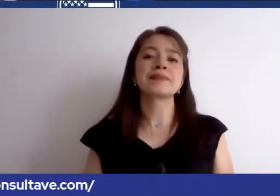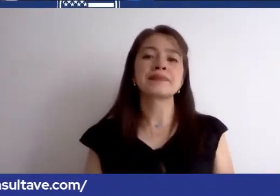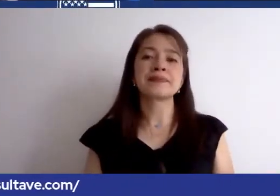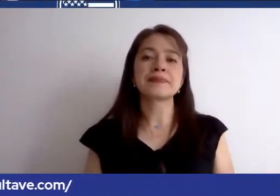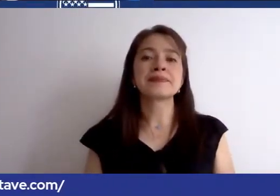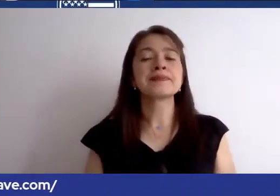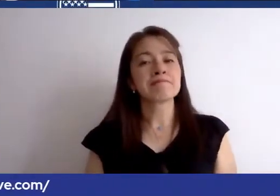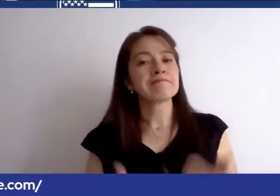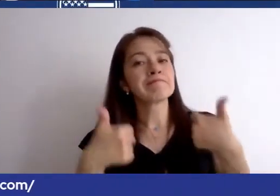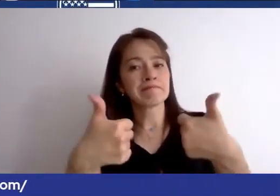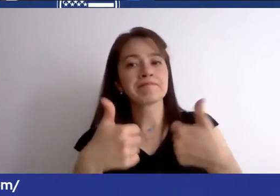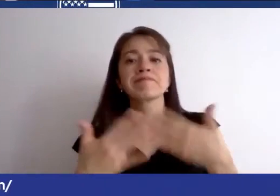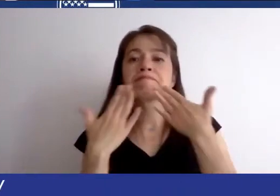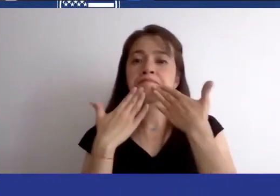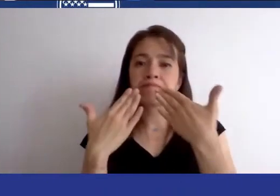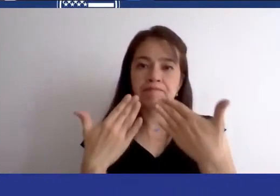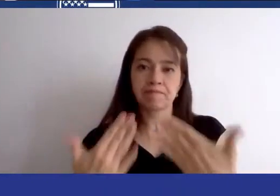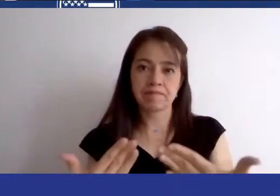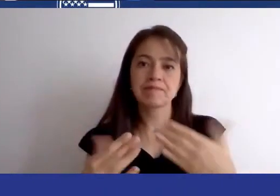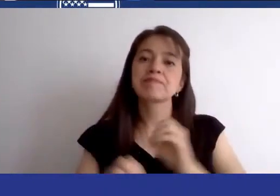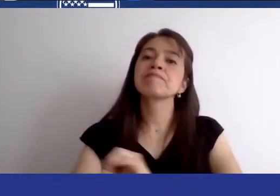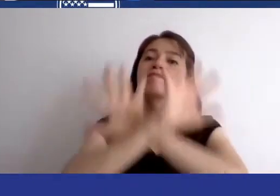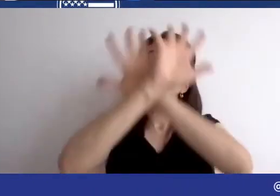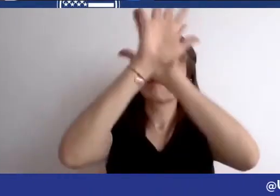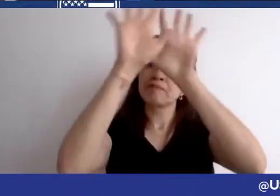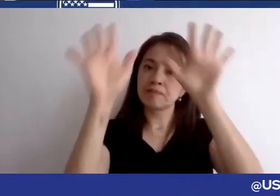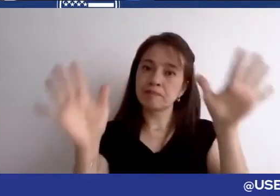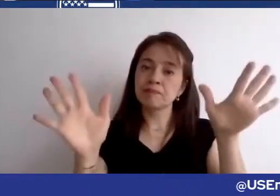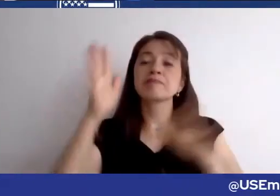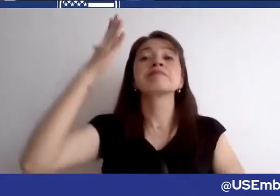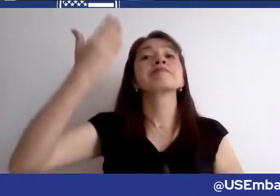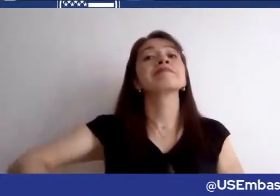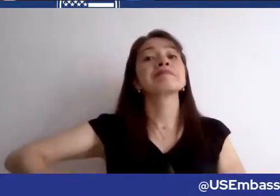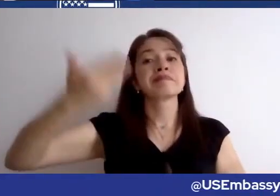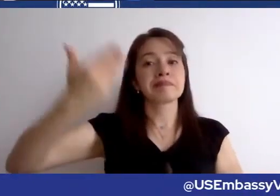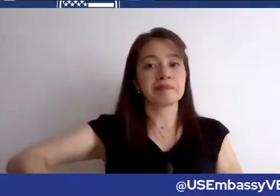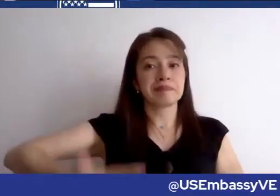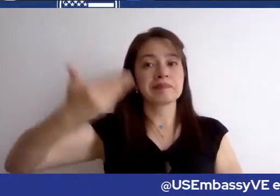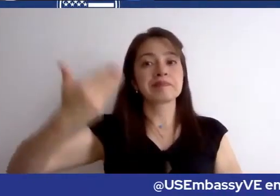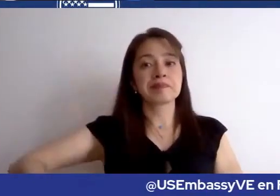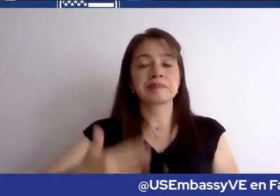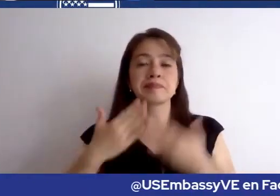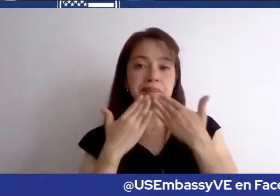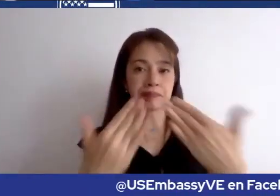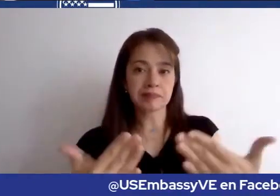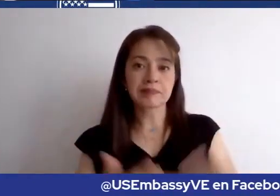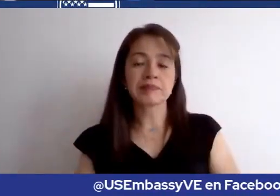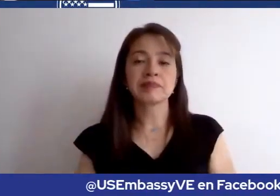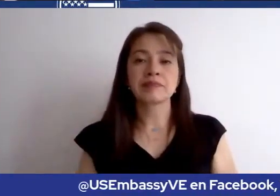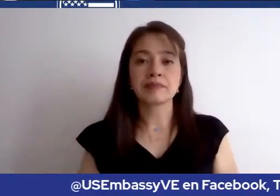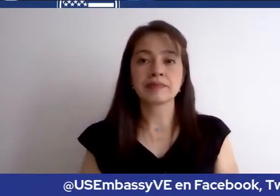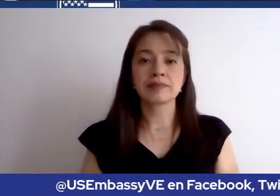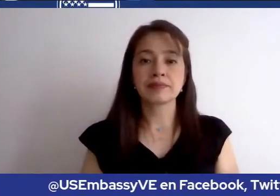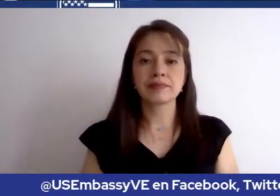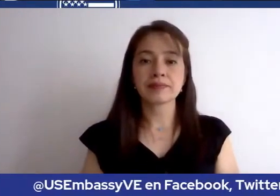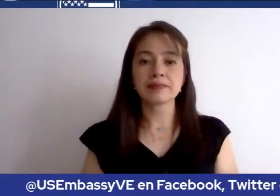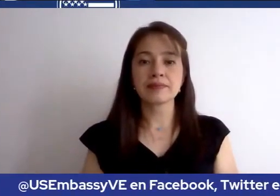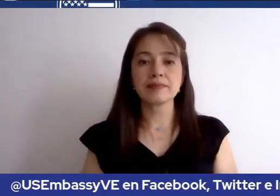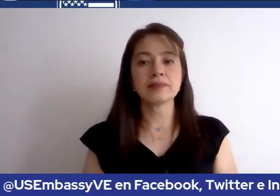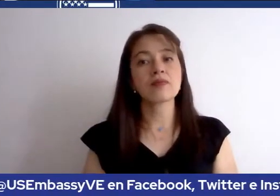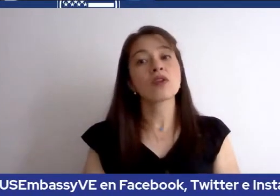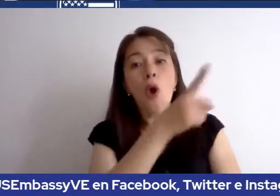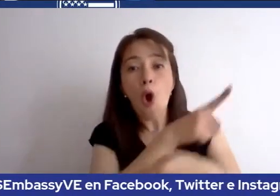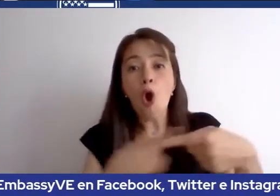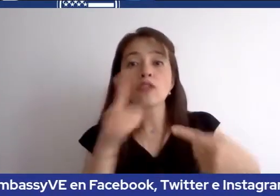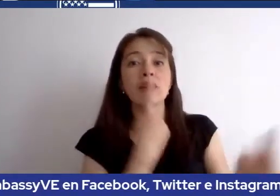gracias por aclarar esto es muy importante bueno tenemos un par de preguntas